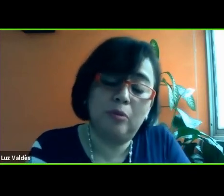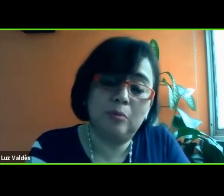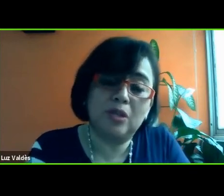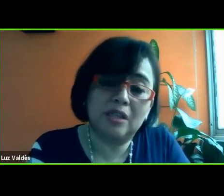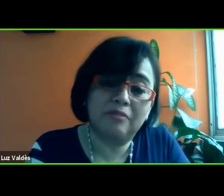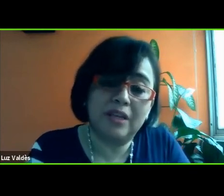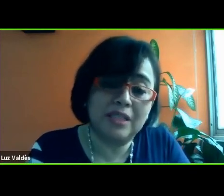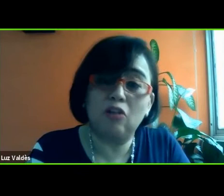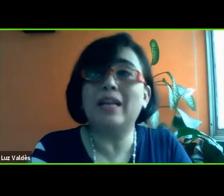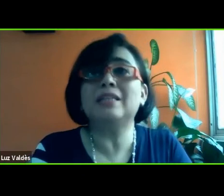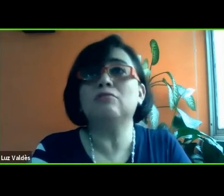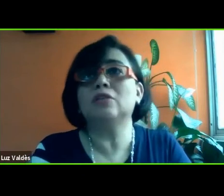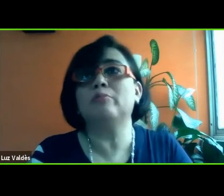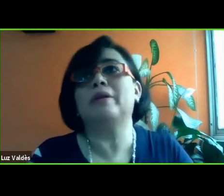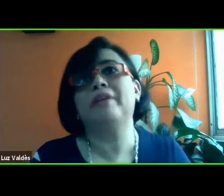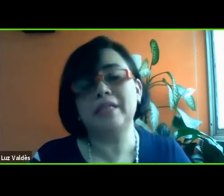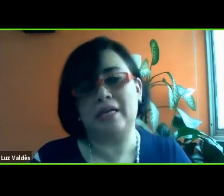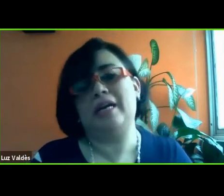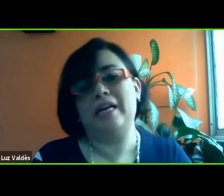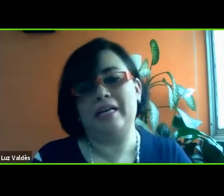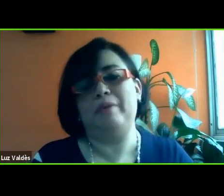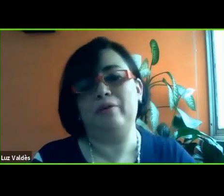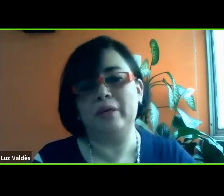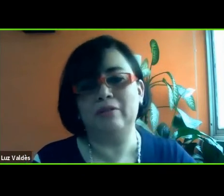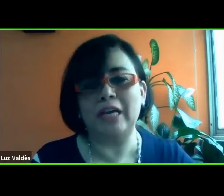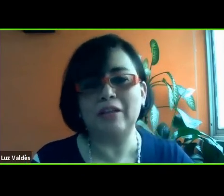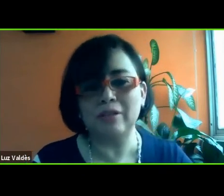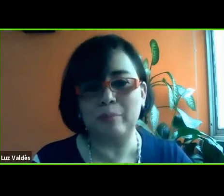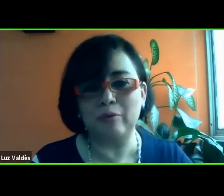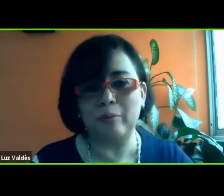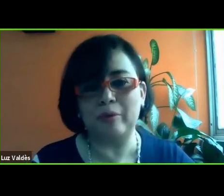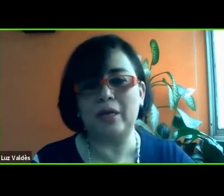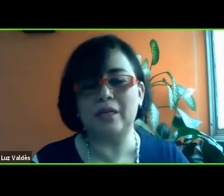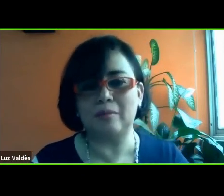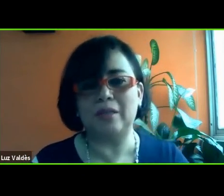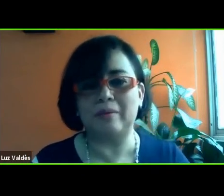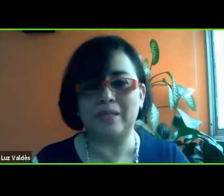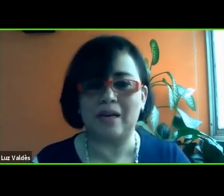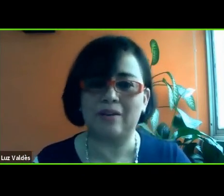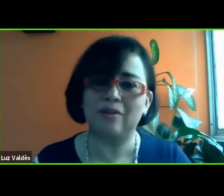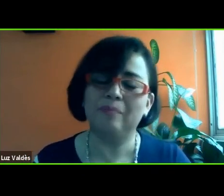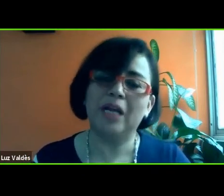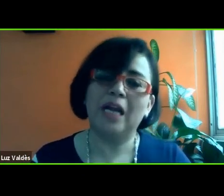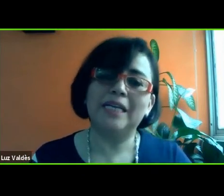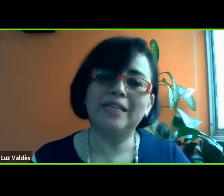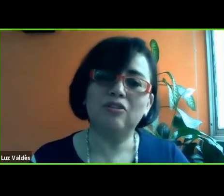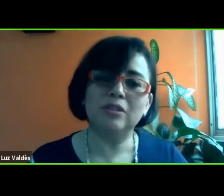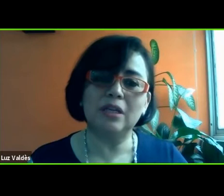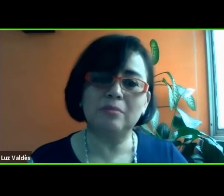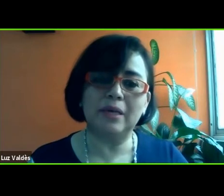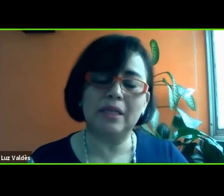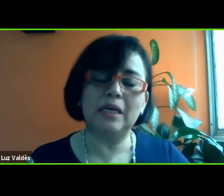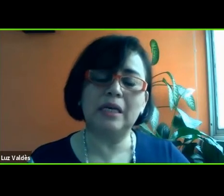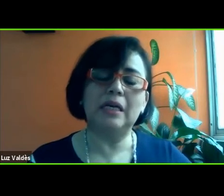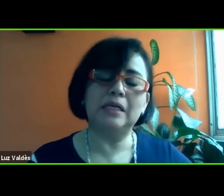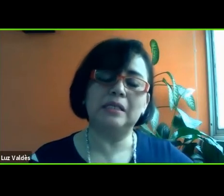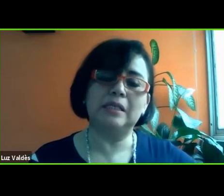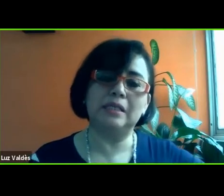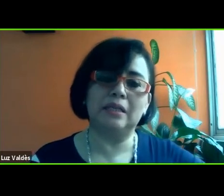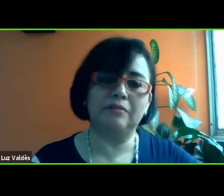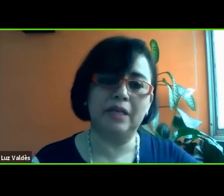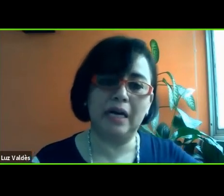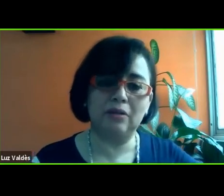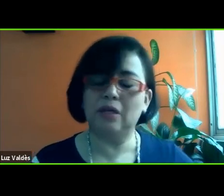pudimos hacer fiesta. Yo quería hacer una super fiesta, caray, pero bueno, ya no se pudo por el décimo aniversario. Y entonces les mandé